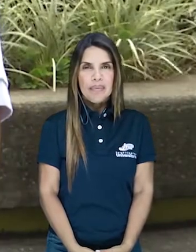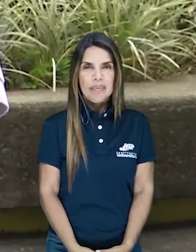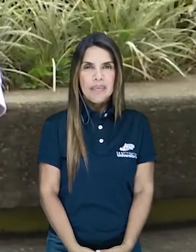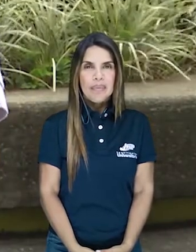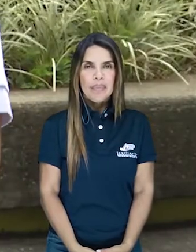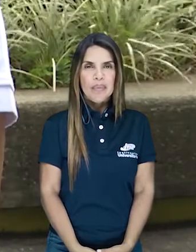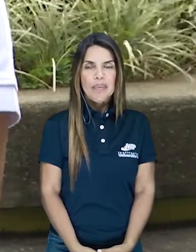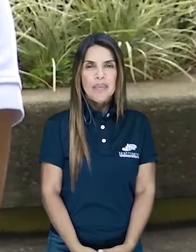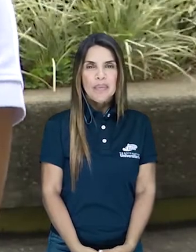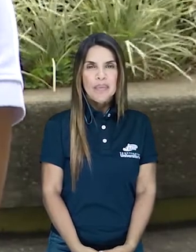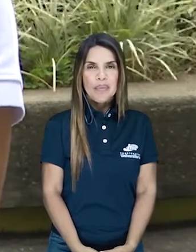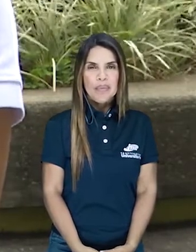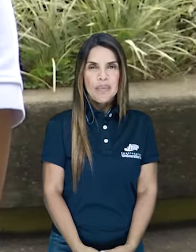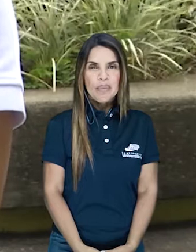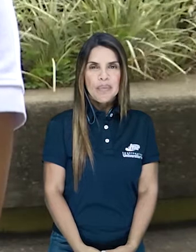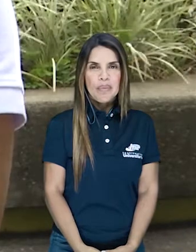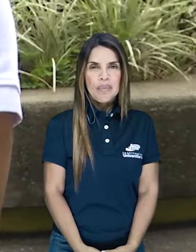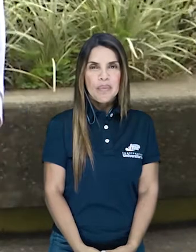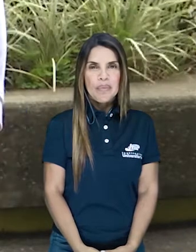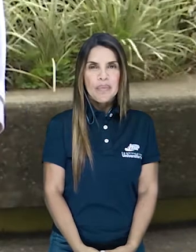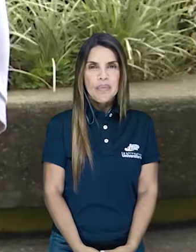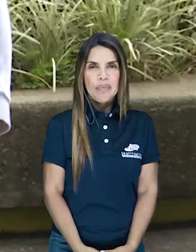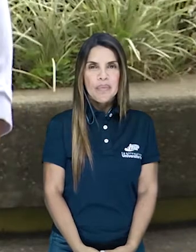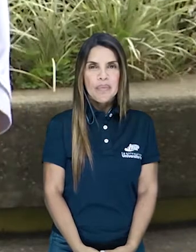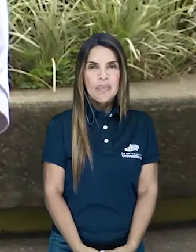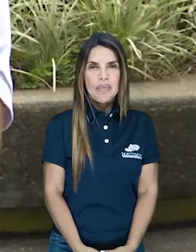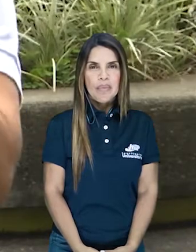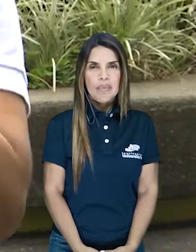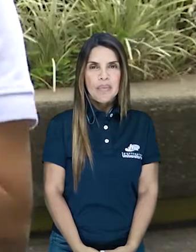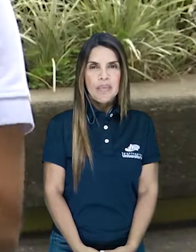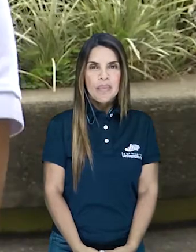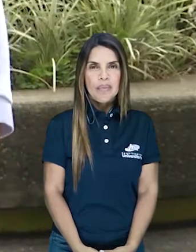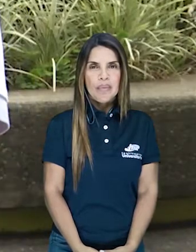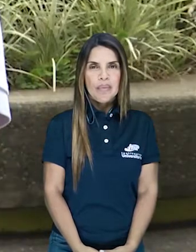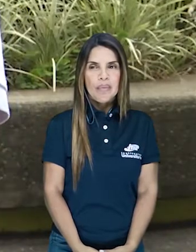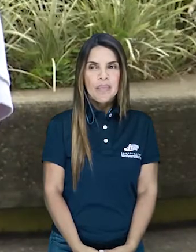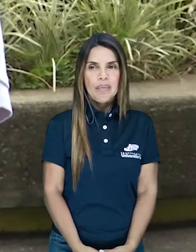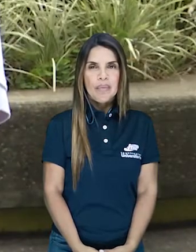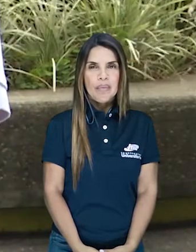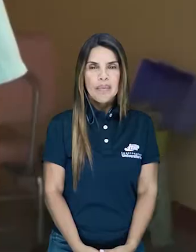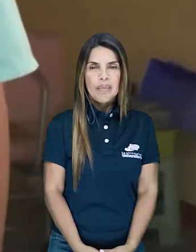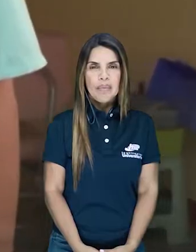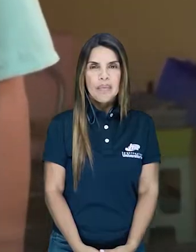La señal con la que me identifico es esta. Y estoy estudiando actualmente desarrollo de software.